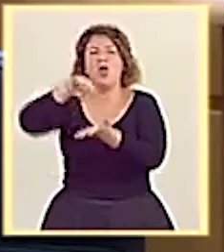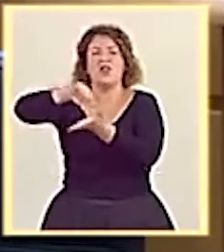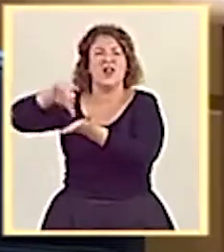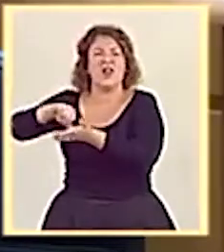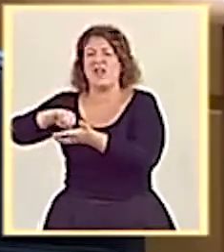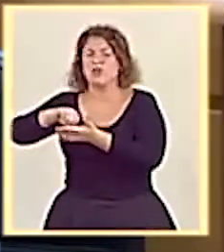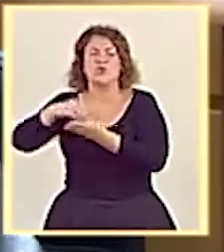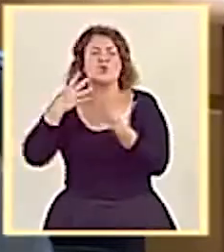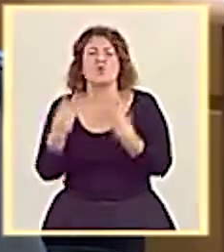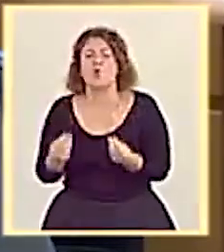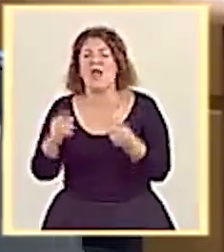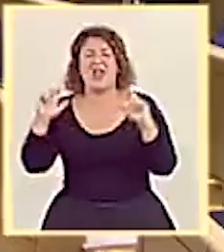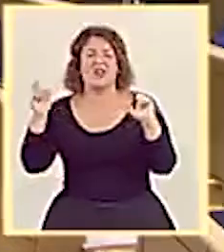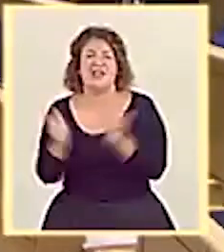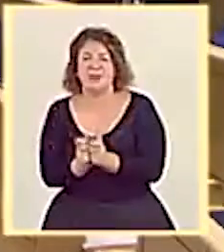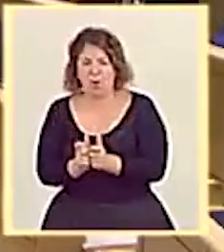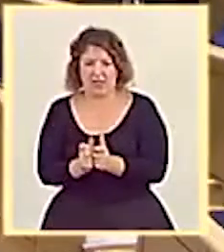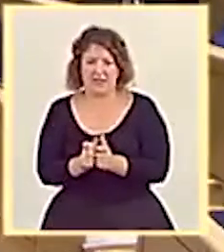muy despobladas.